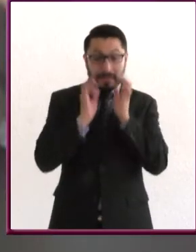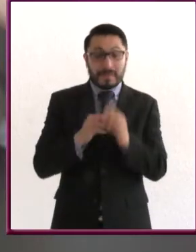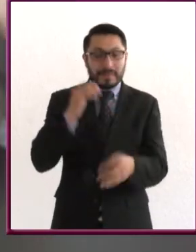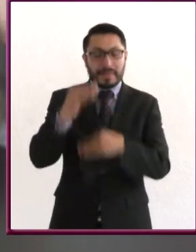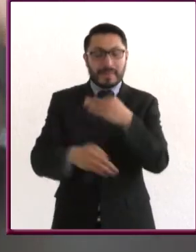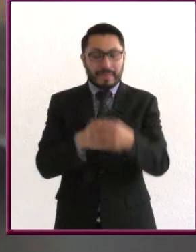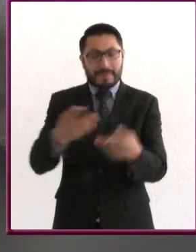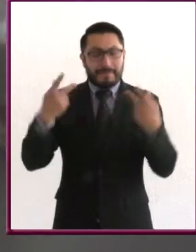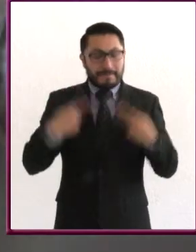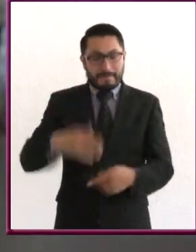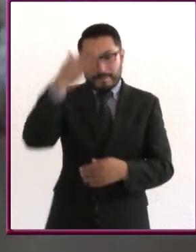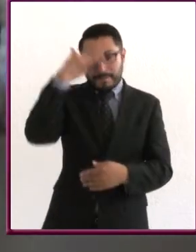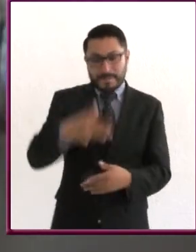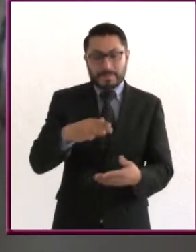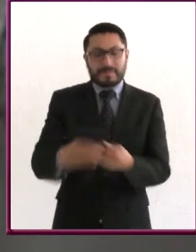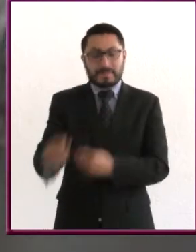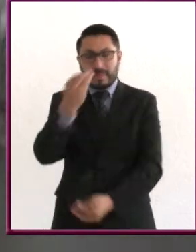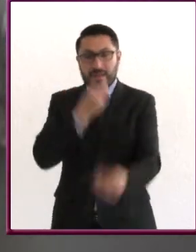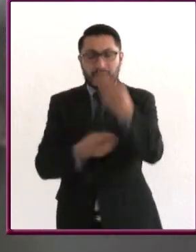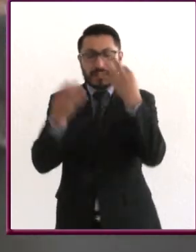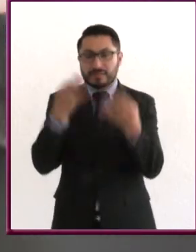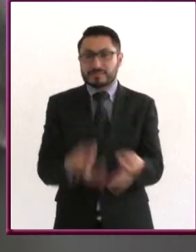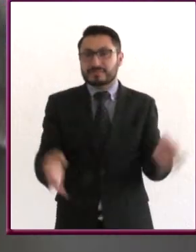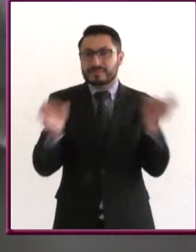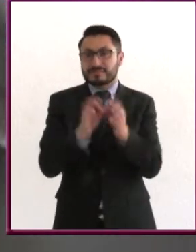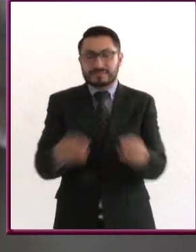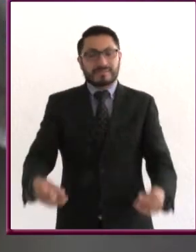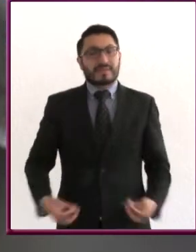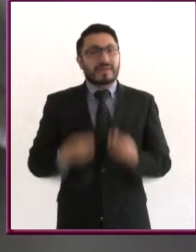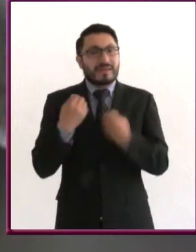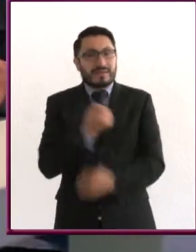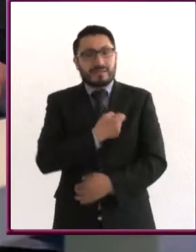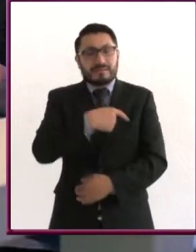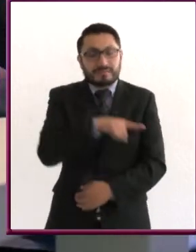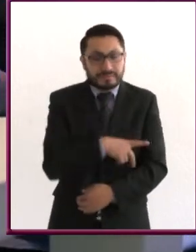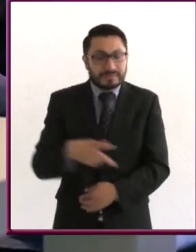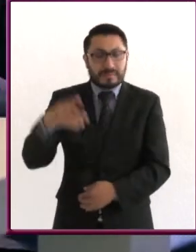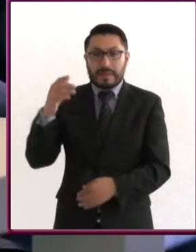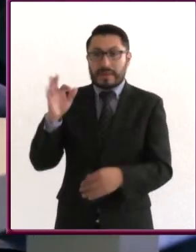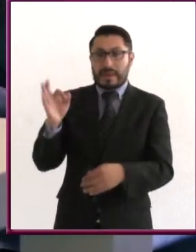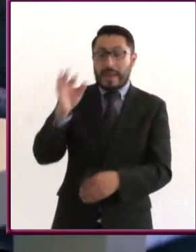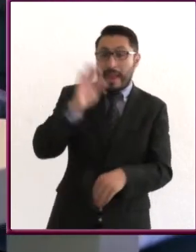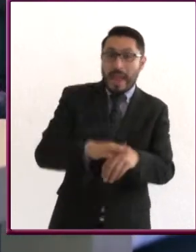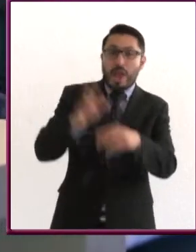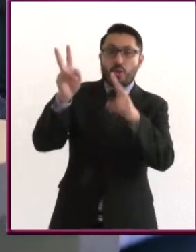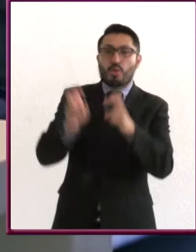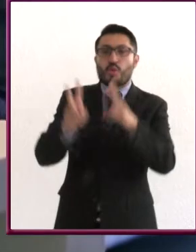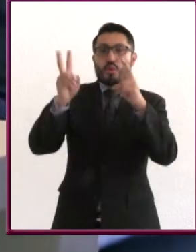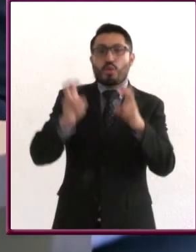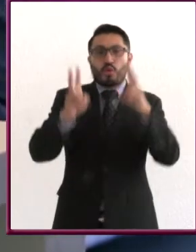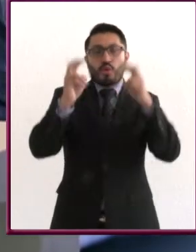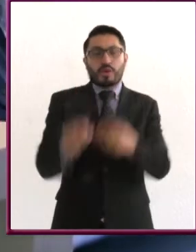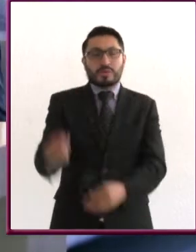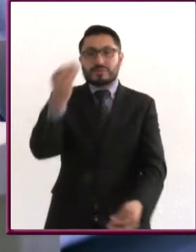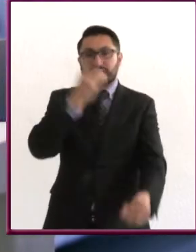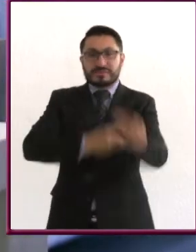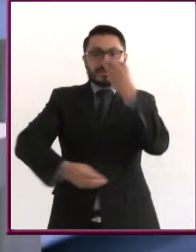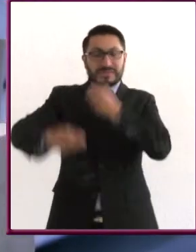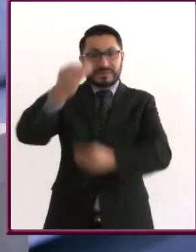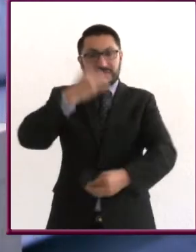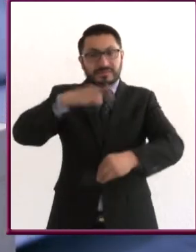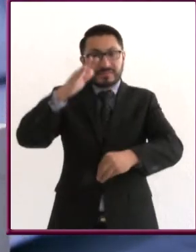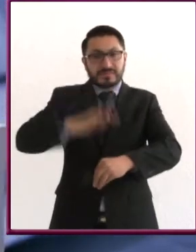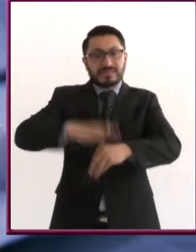Todos sabemos que la alimentación es vital para tener una vida saludable y que entre más nutritivas y variadas sean nuestras elecciones de